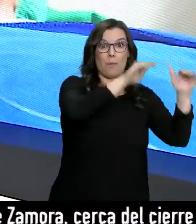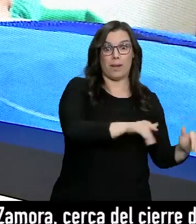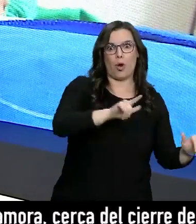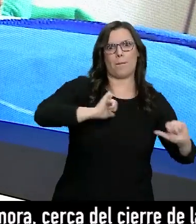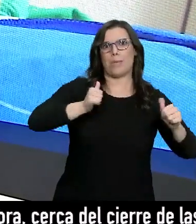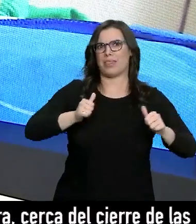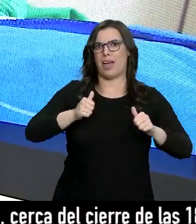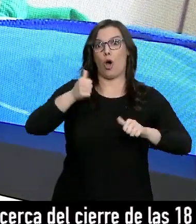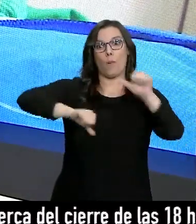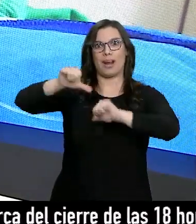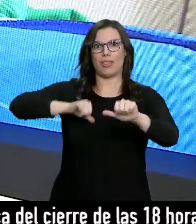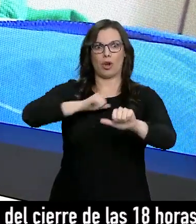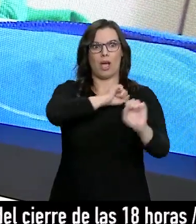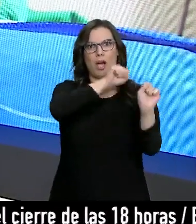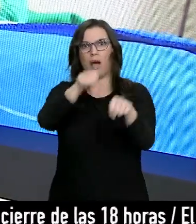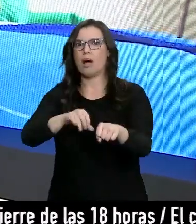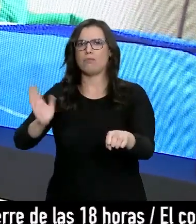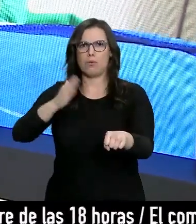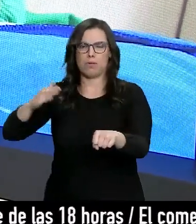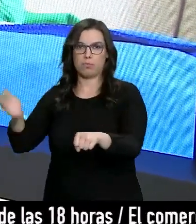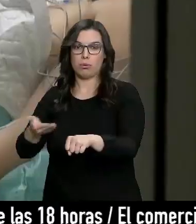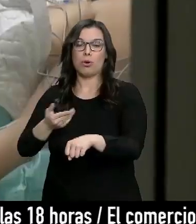Las horas de más pesan y eso se nota.